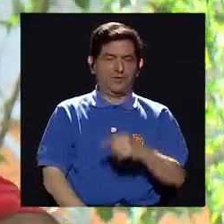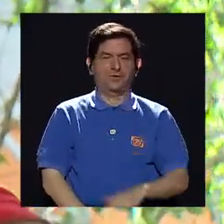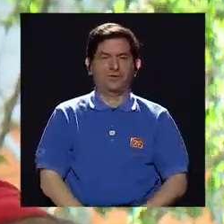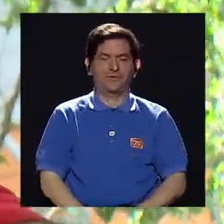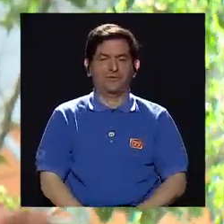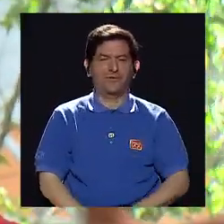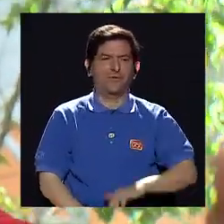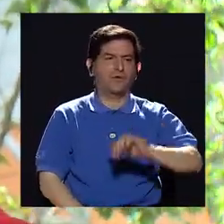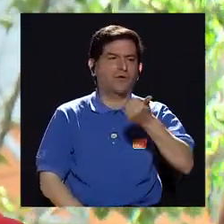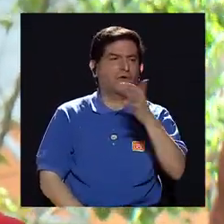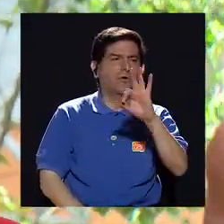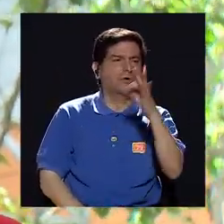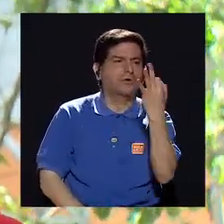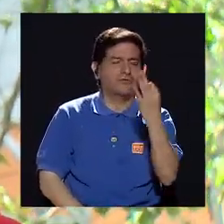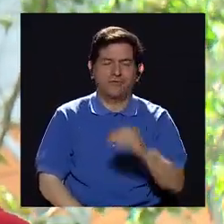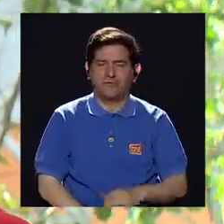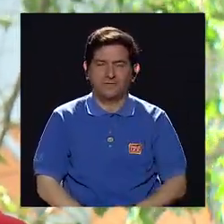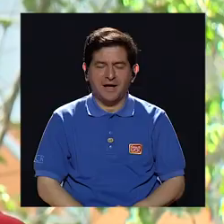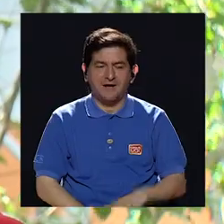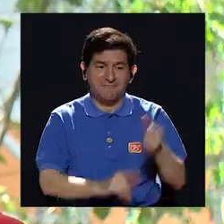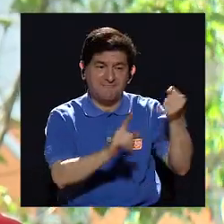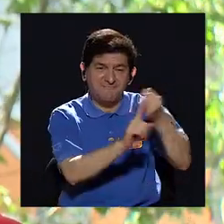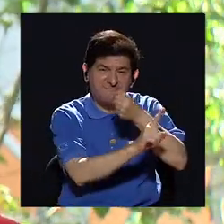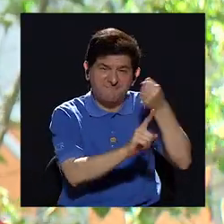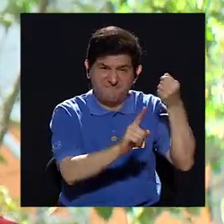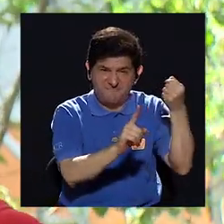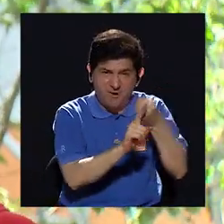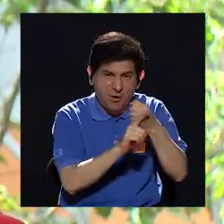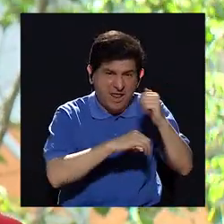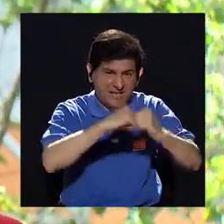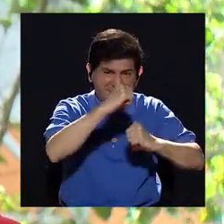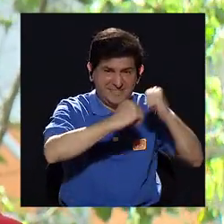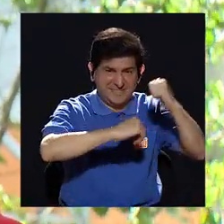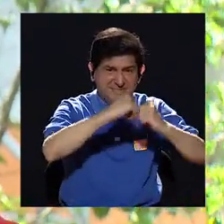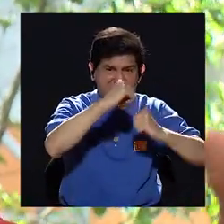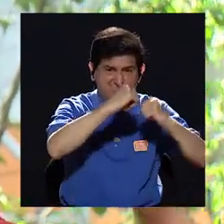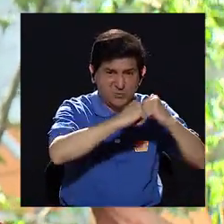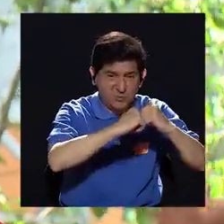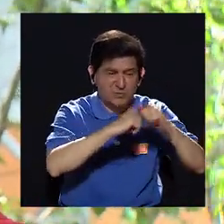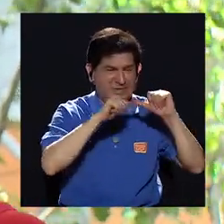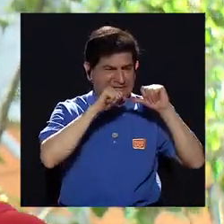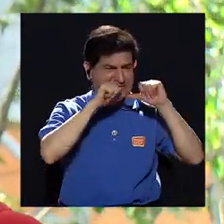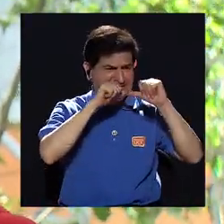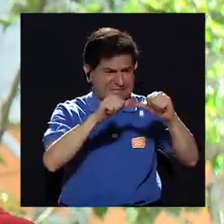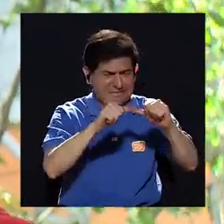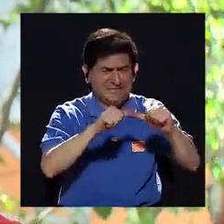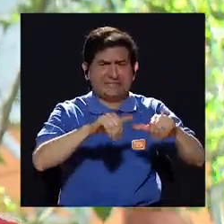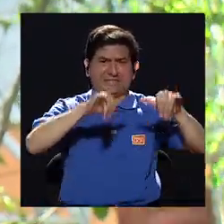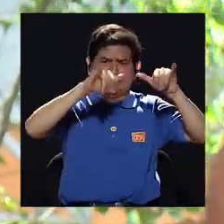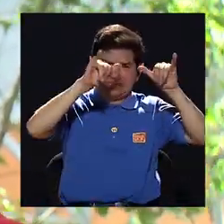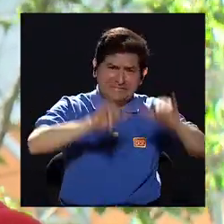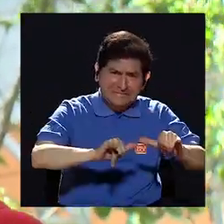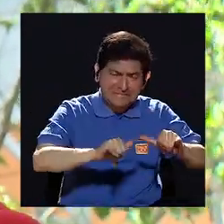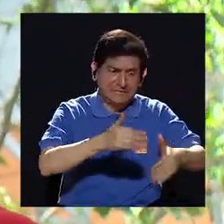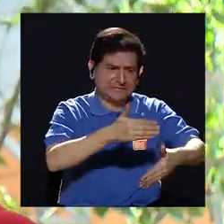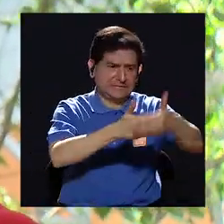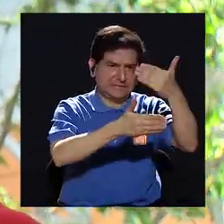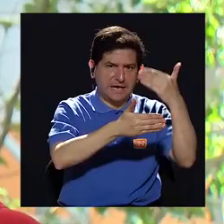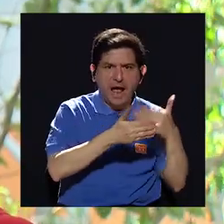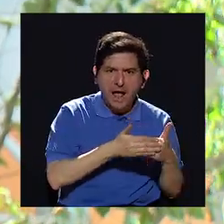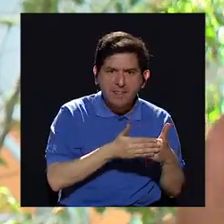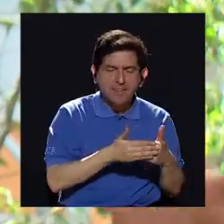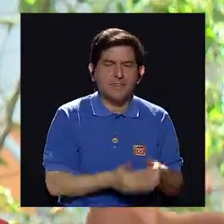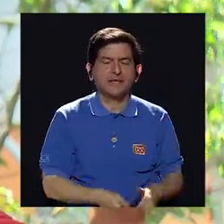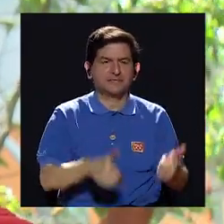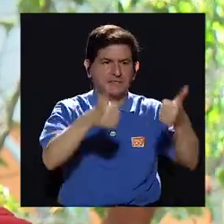dicho de otra manera, a la violencia estructural que sigue vigente desde antes de